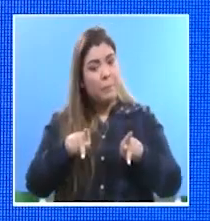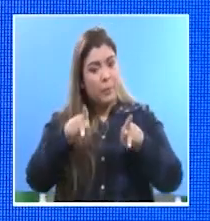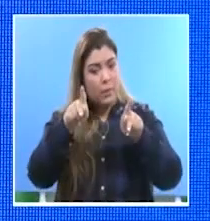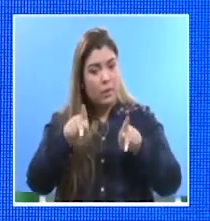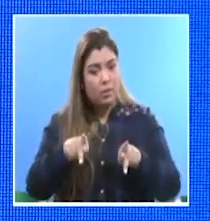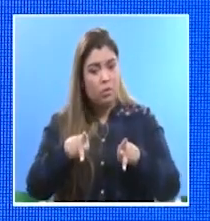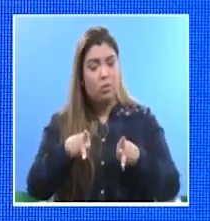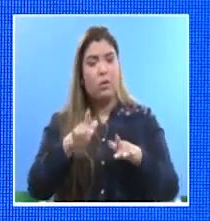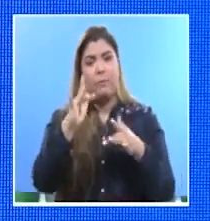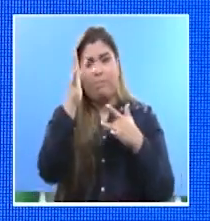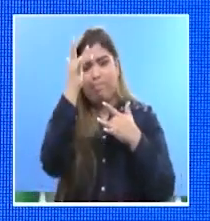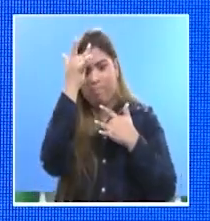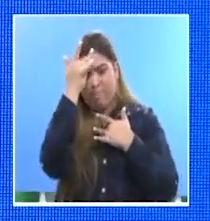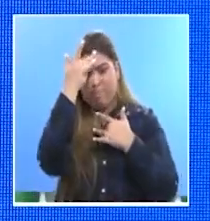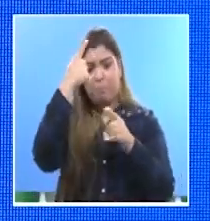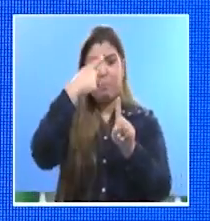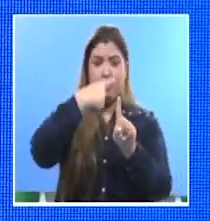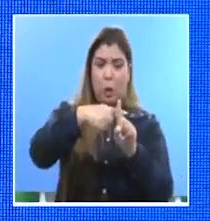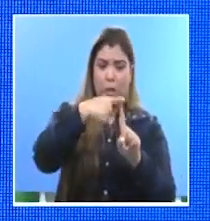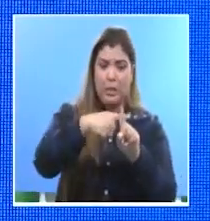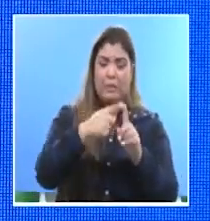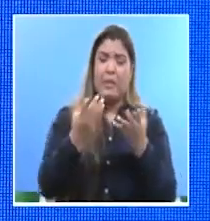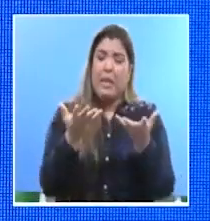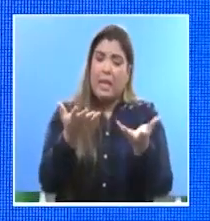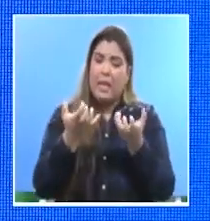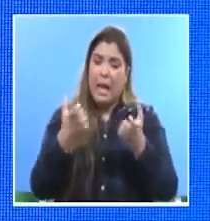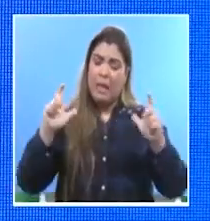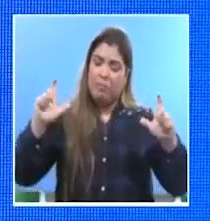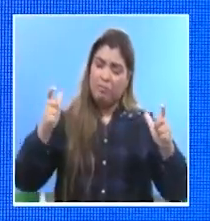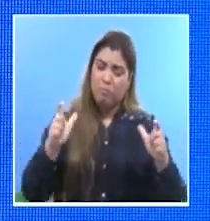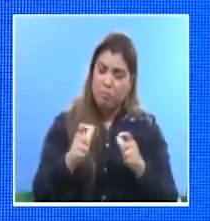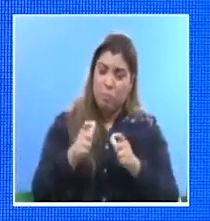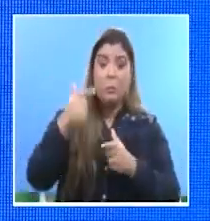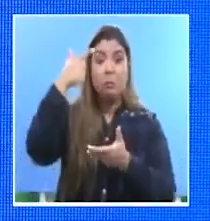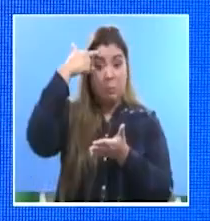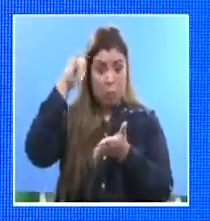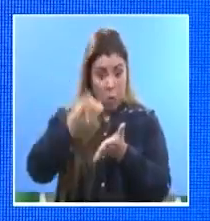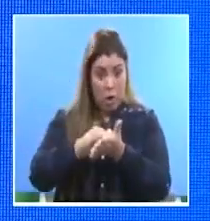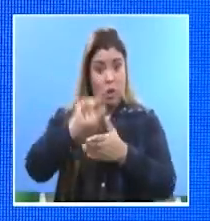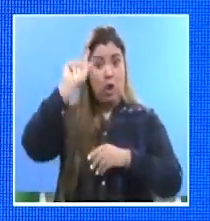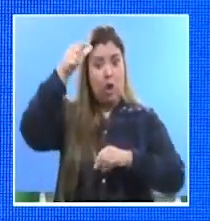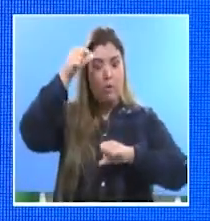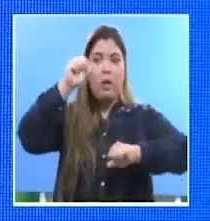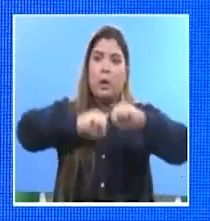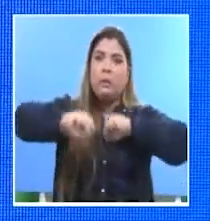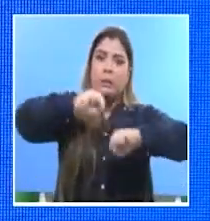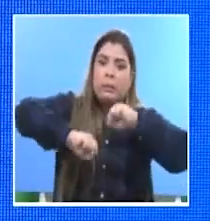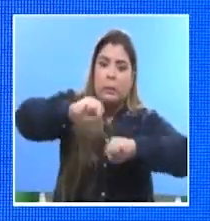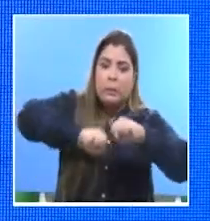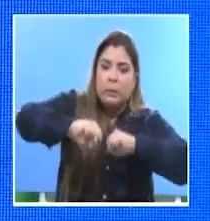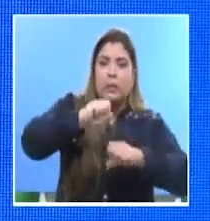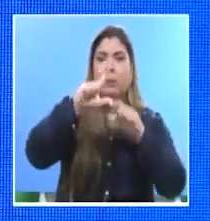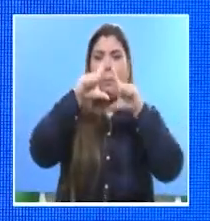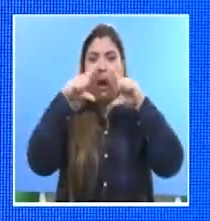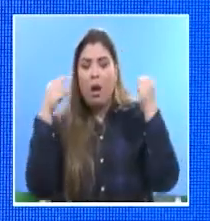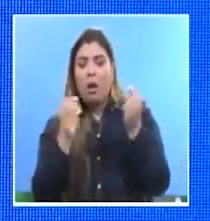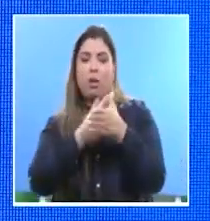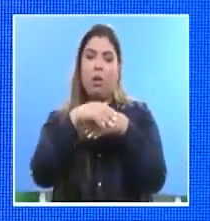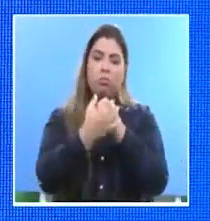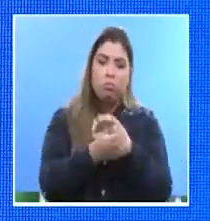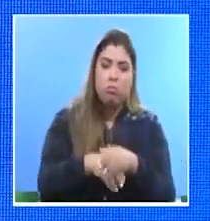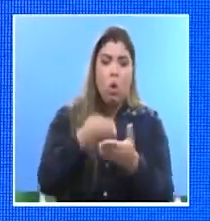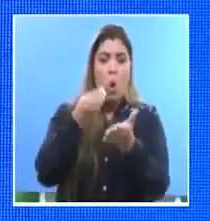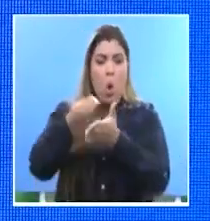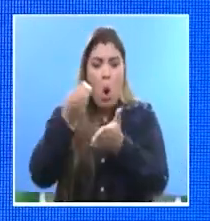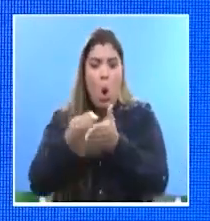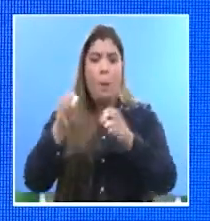infectadas. Hasta ahora, a pesar de que no se ha